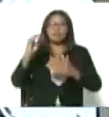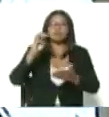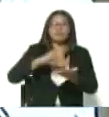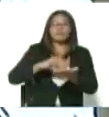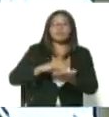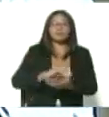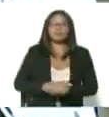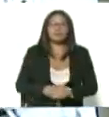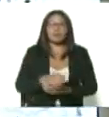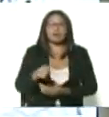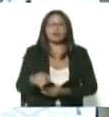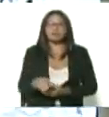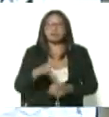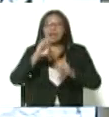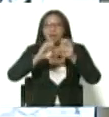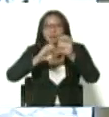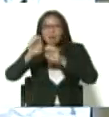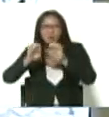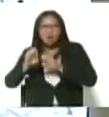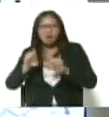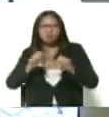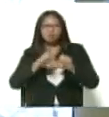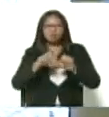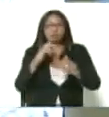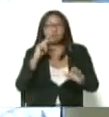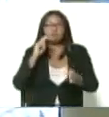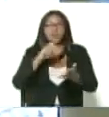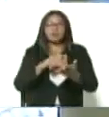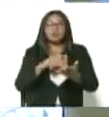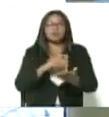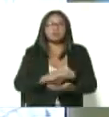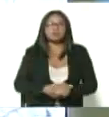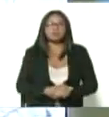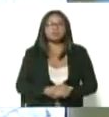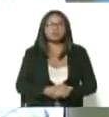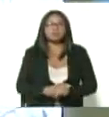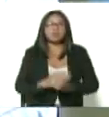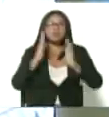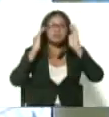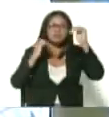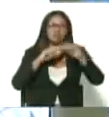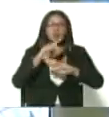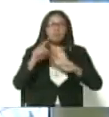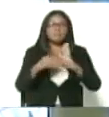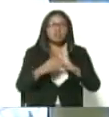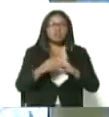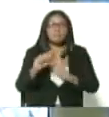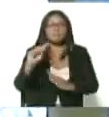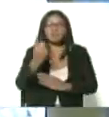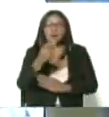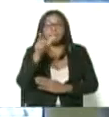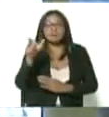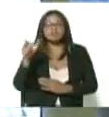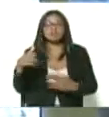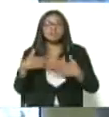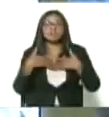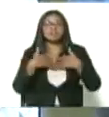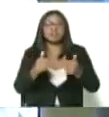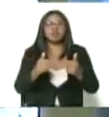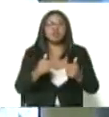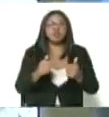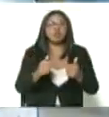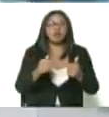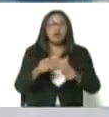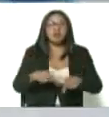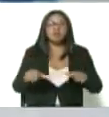Aquí se está haciendo el registro, estamos, como usted lo dijo, chequeando y atendiendo prioritariamente todo el personal de salud que está en la primera